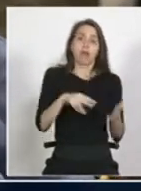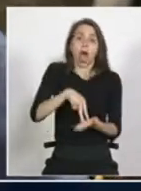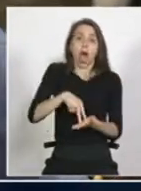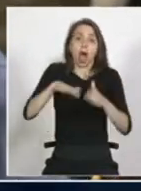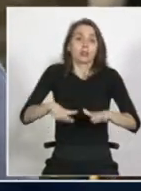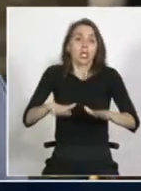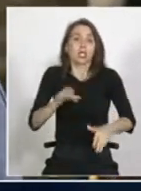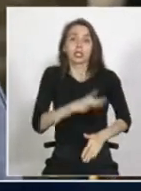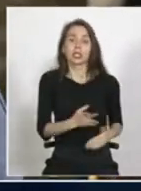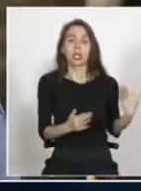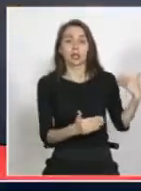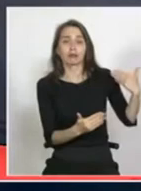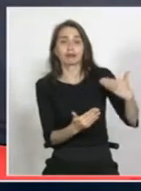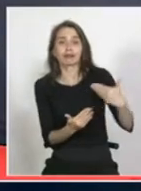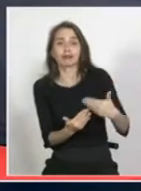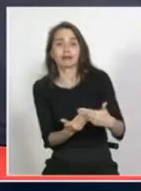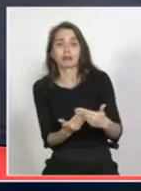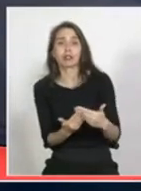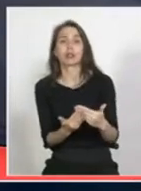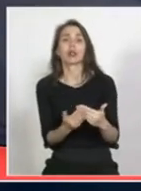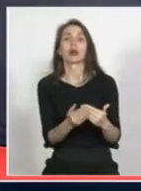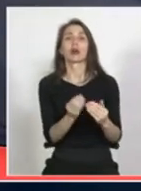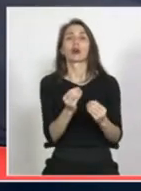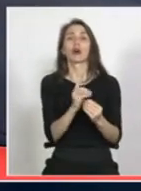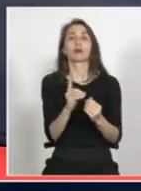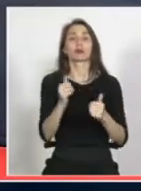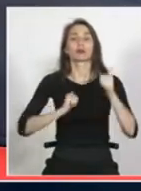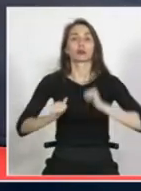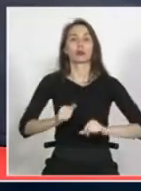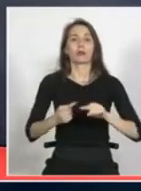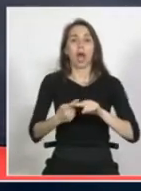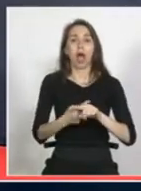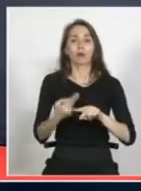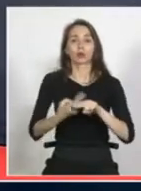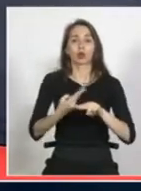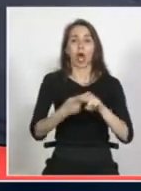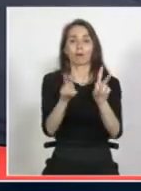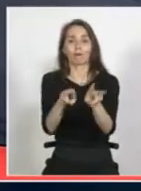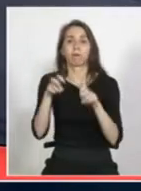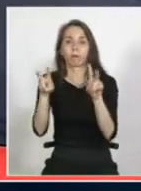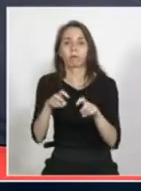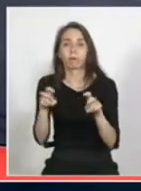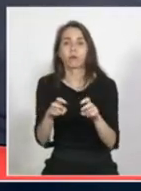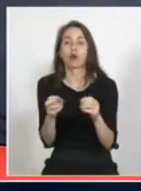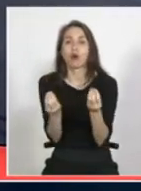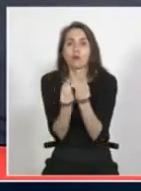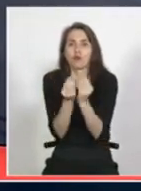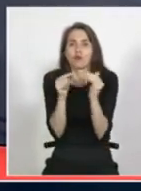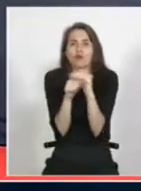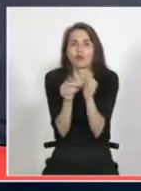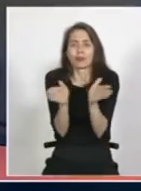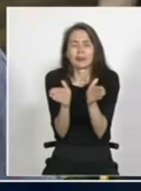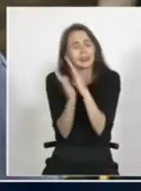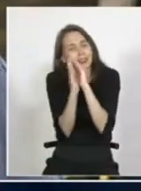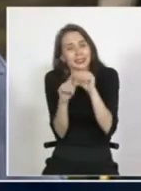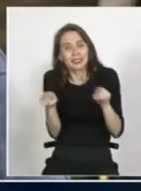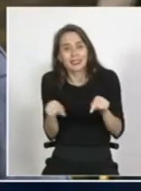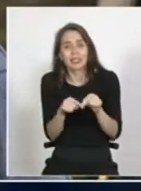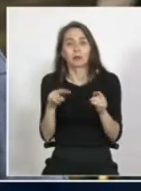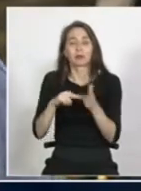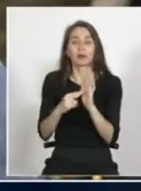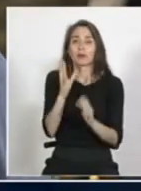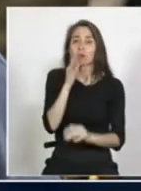podemos aportar sin tener que sufrir los vacinamientos y los abusos de los arriendos, sin tener que ser foco muchas veces de problemas